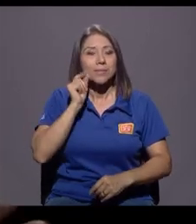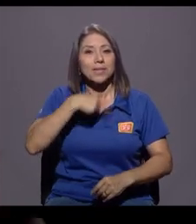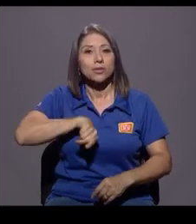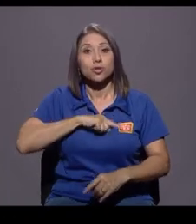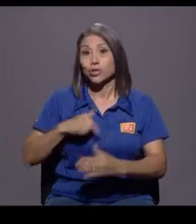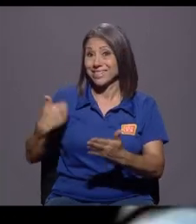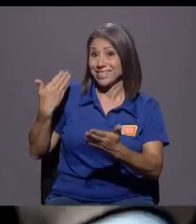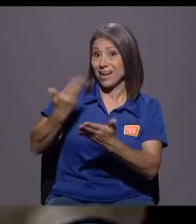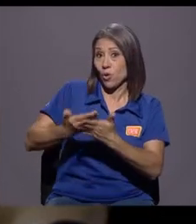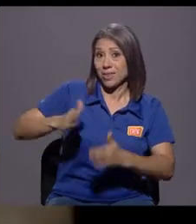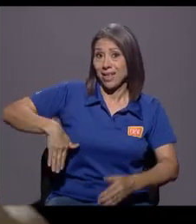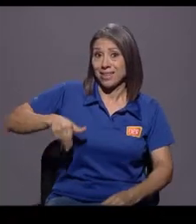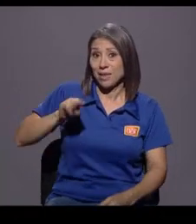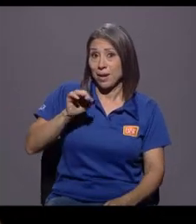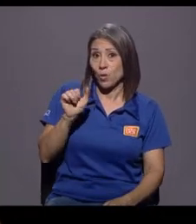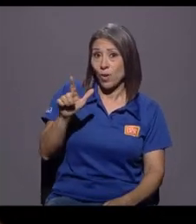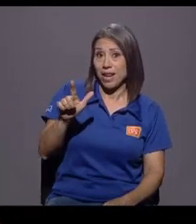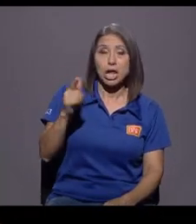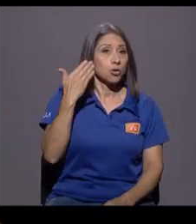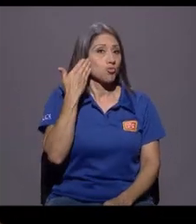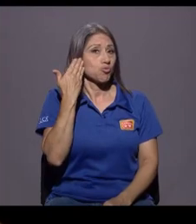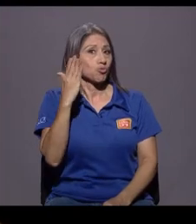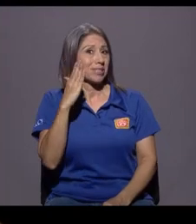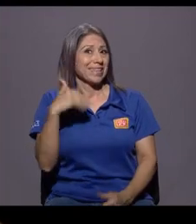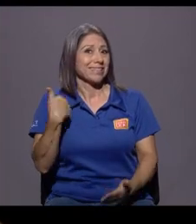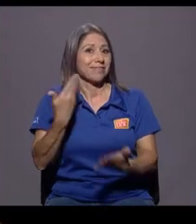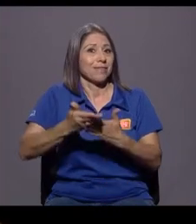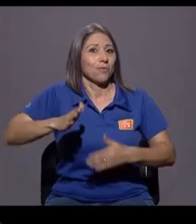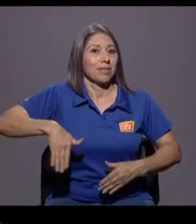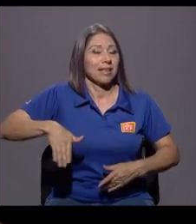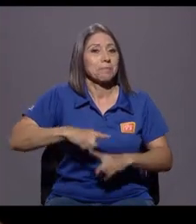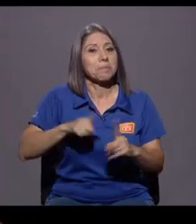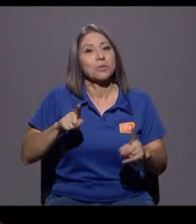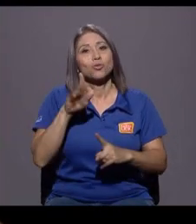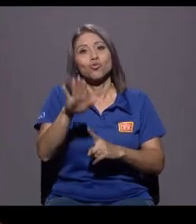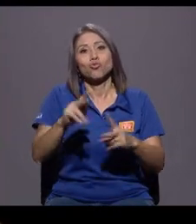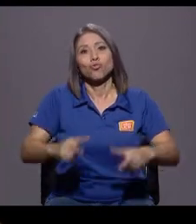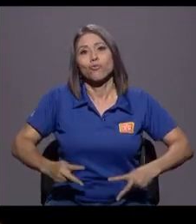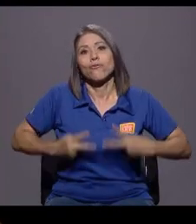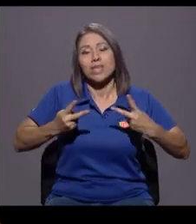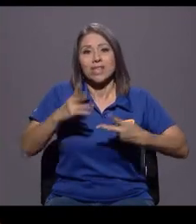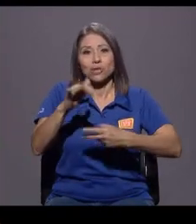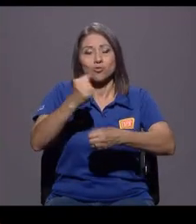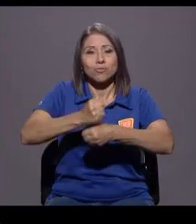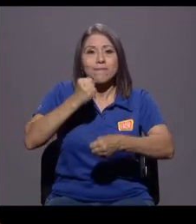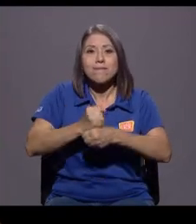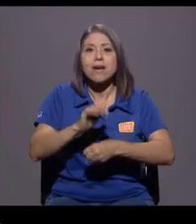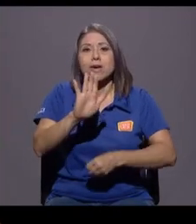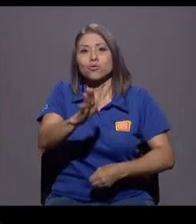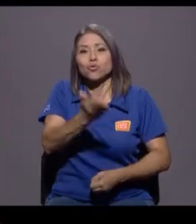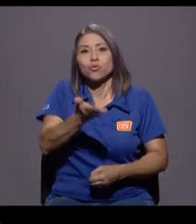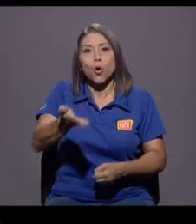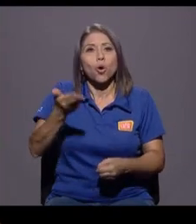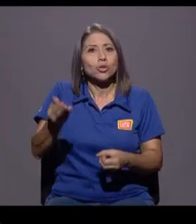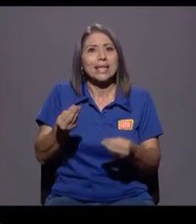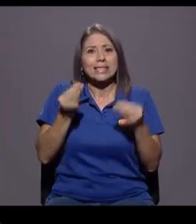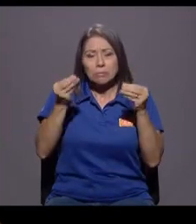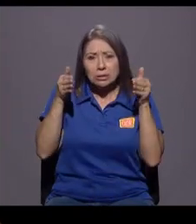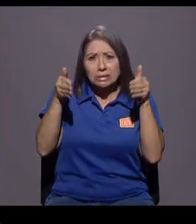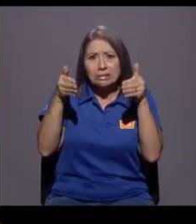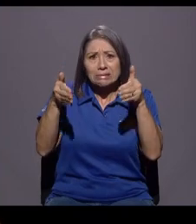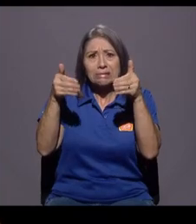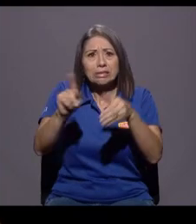pero hasta ahí. Entonces, llegó tarde o simplemente su vida y su trabajo y sus cosas lo absorbieron lo suficiente como para no participar tanto.